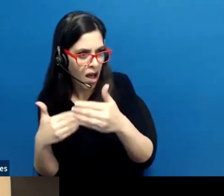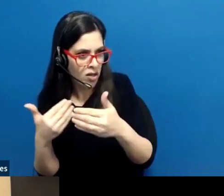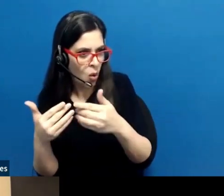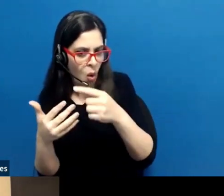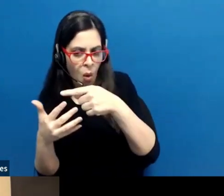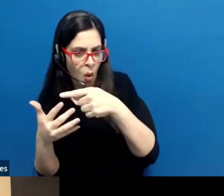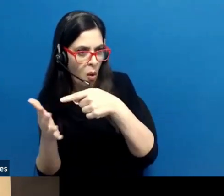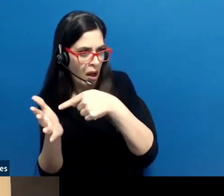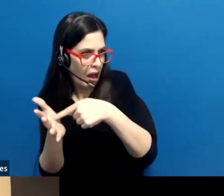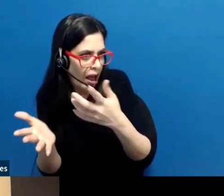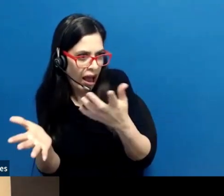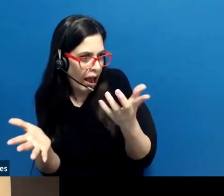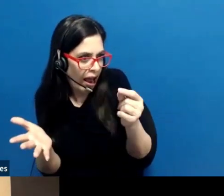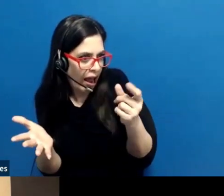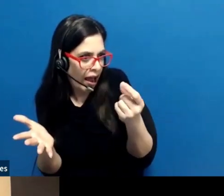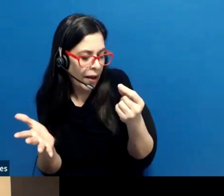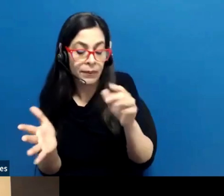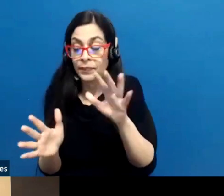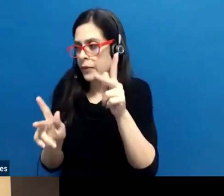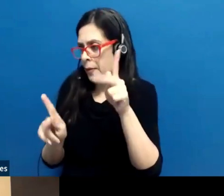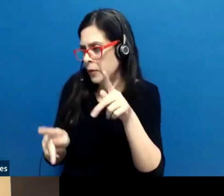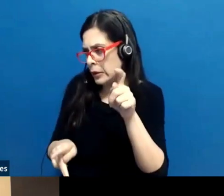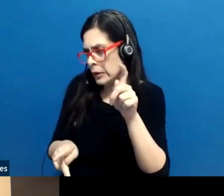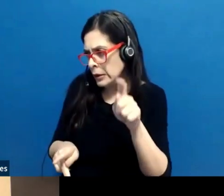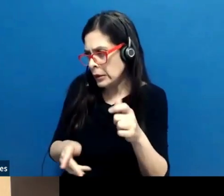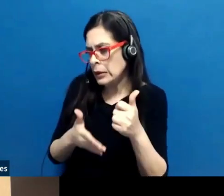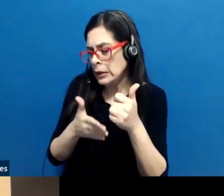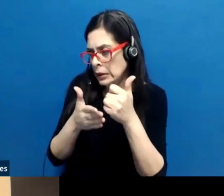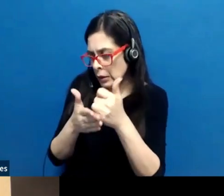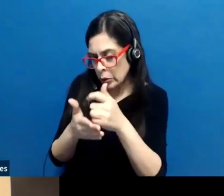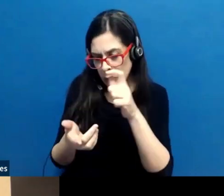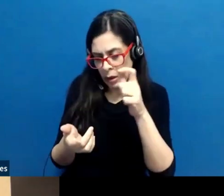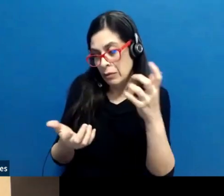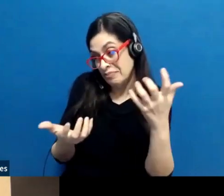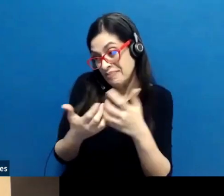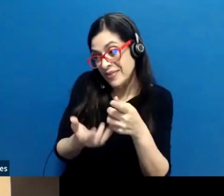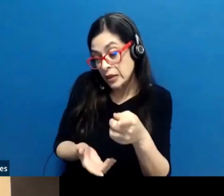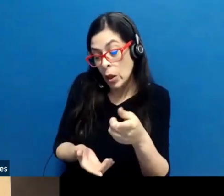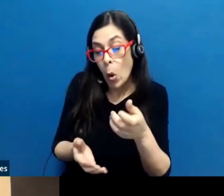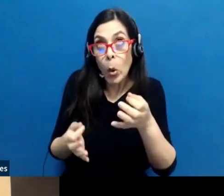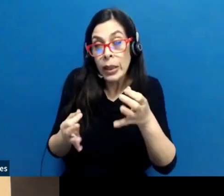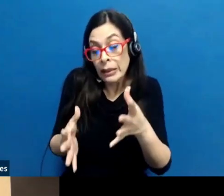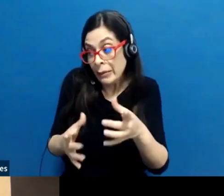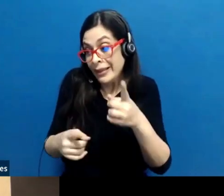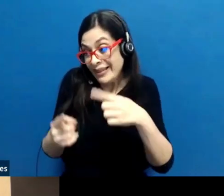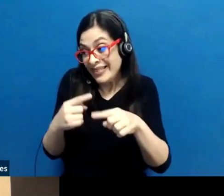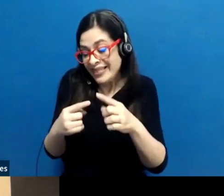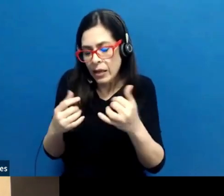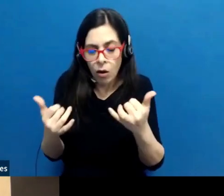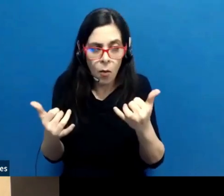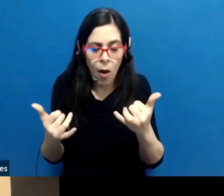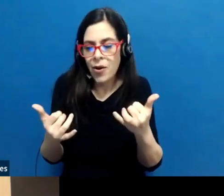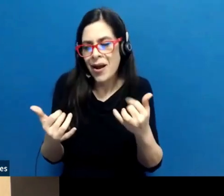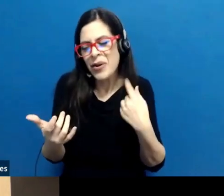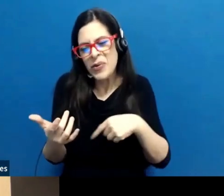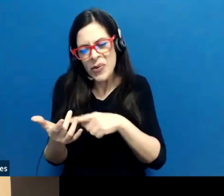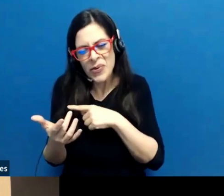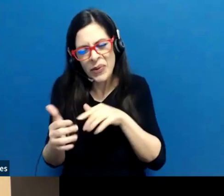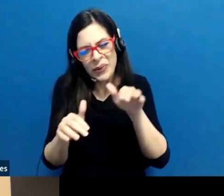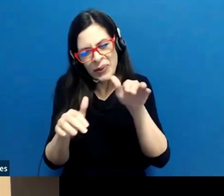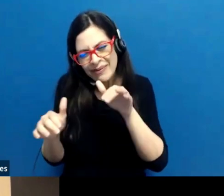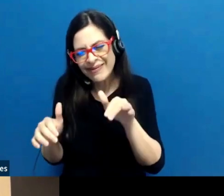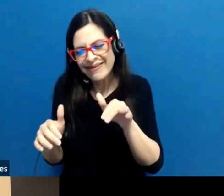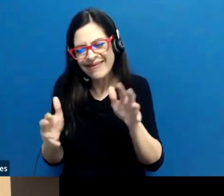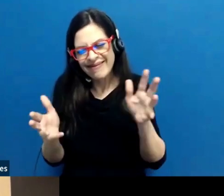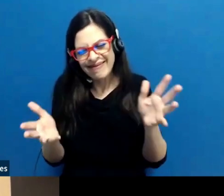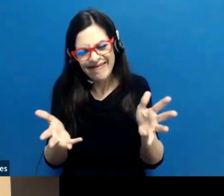La persona que necesita un acomodo razonable o un intérprete de lenguaje de señas, en este caso que estamos, ¿verdad?, conmemorando la Semana de los Derechos